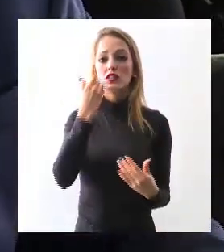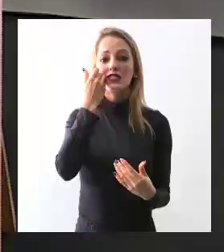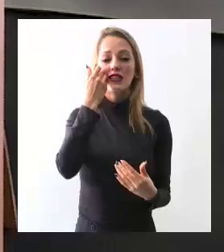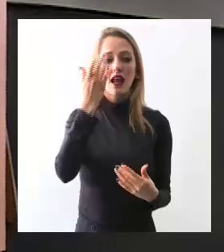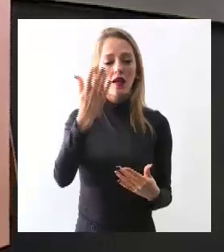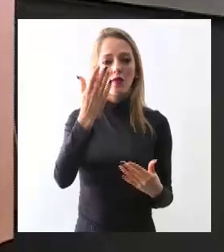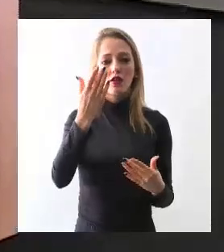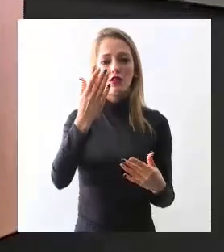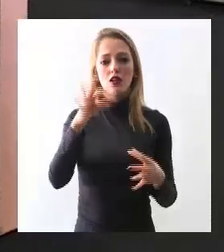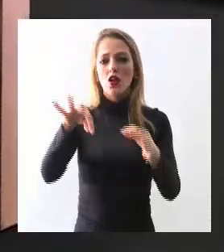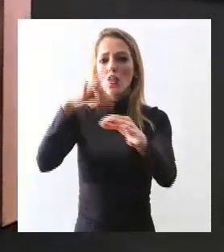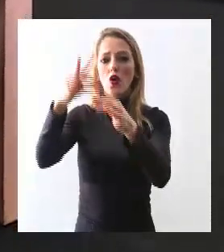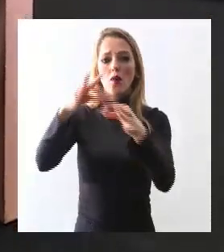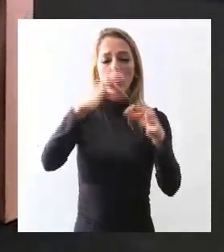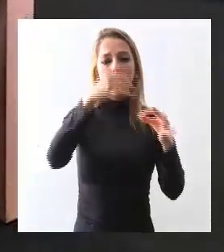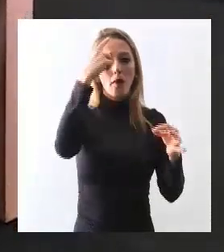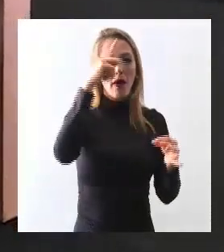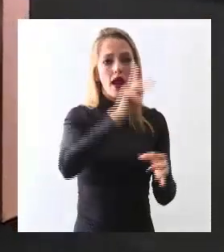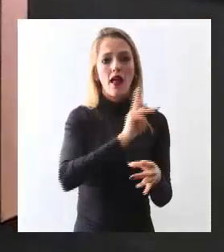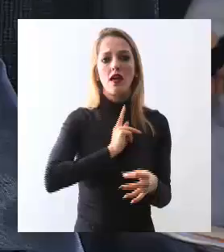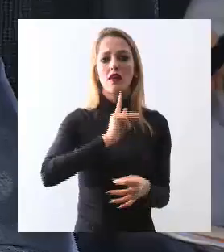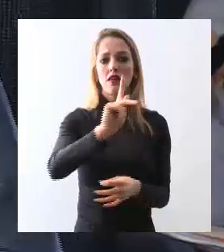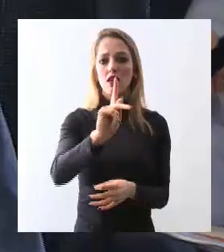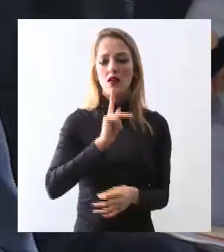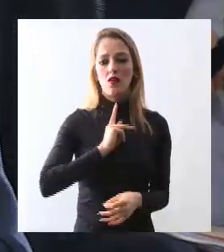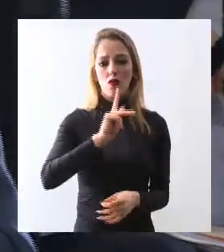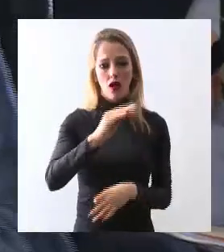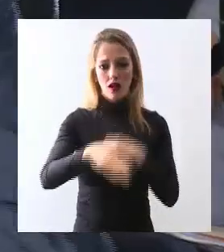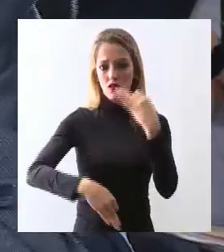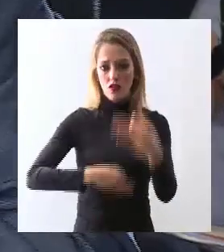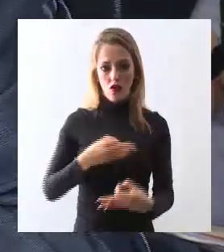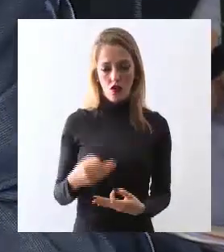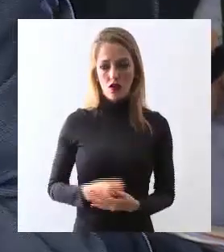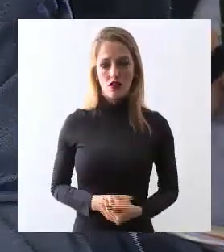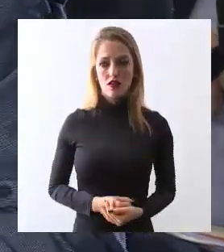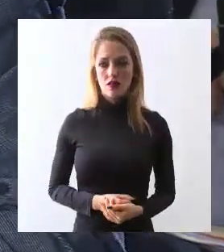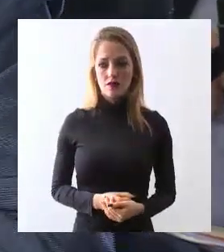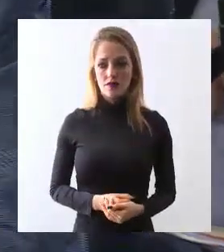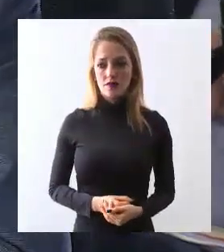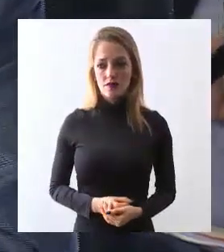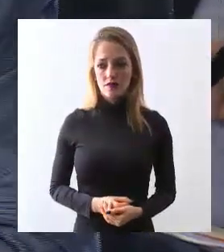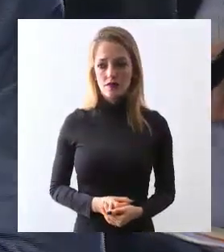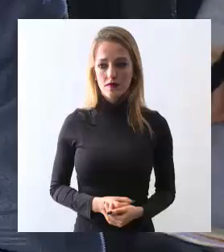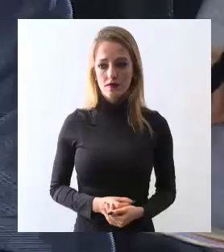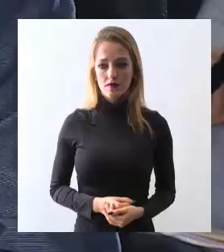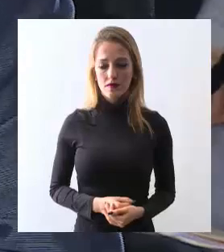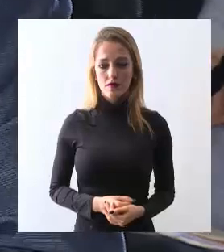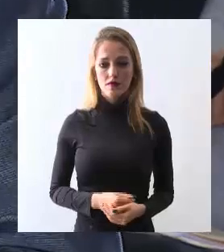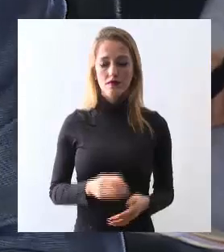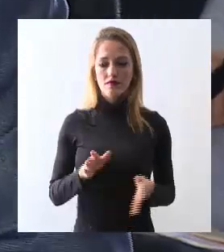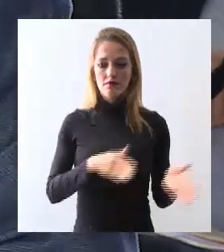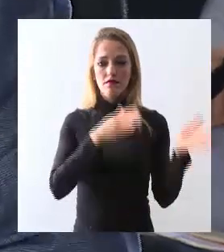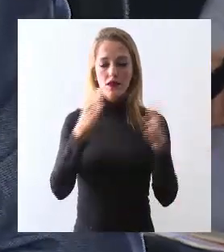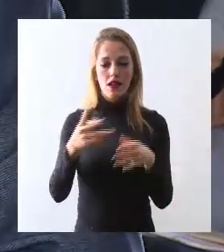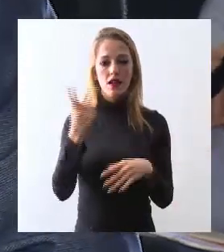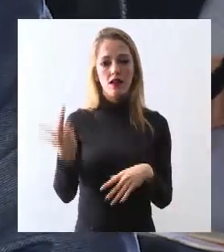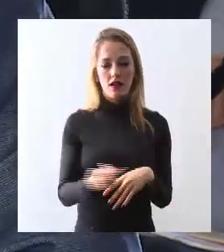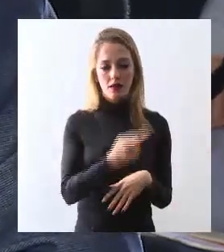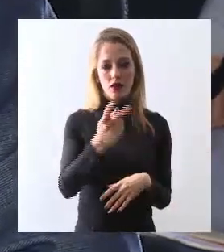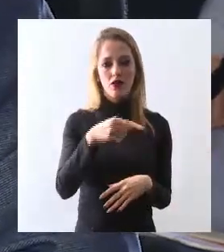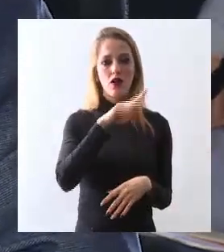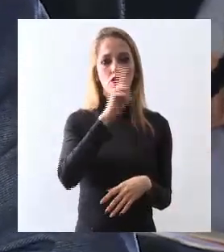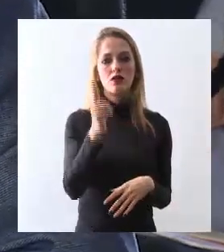para tener un mundo de iguales. Claro, gracias. ¿Qué han hecho por descontaminar